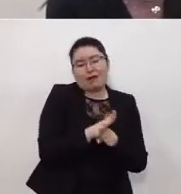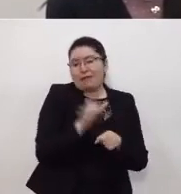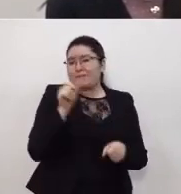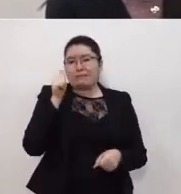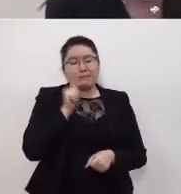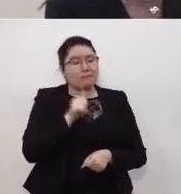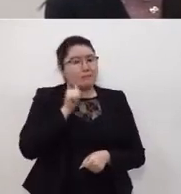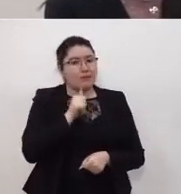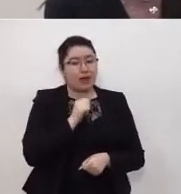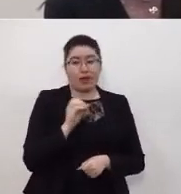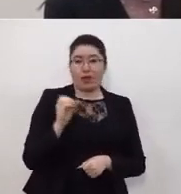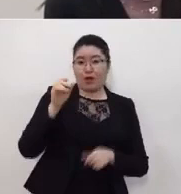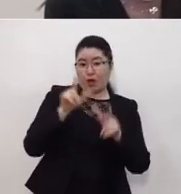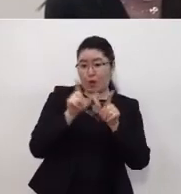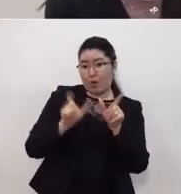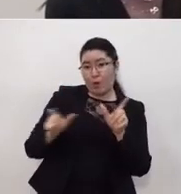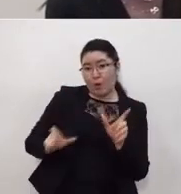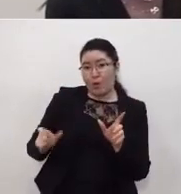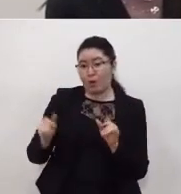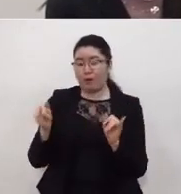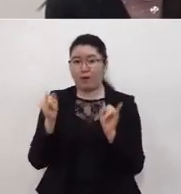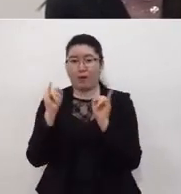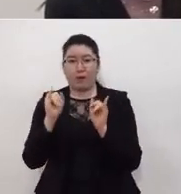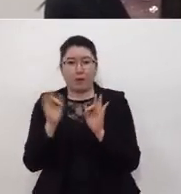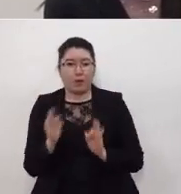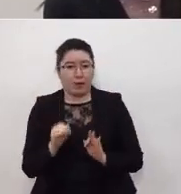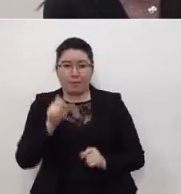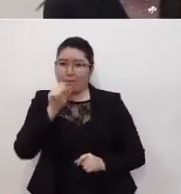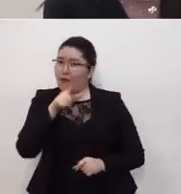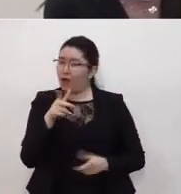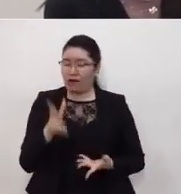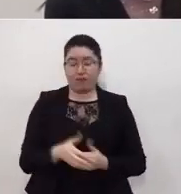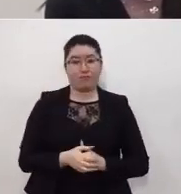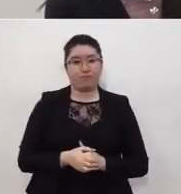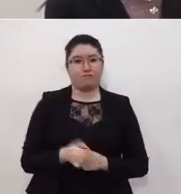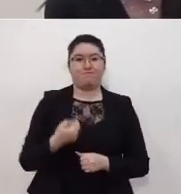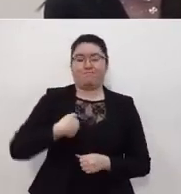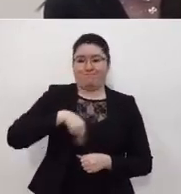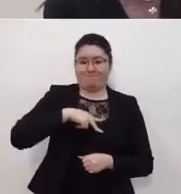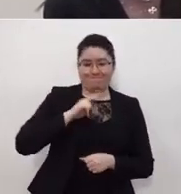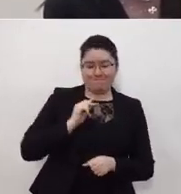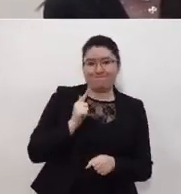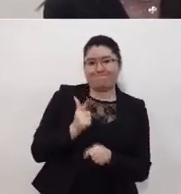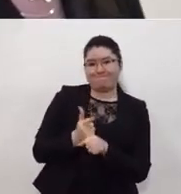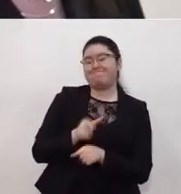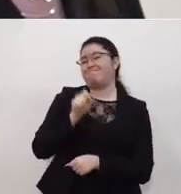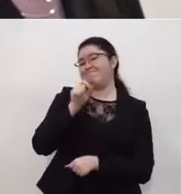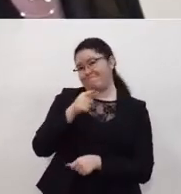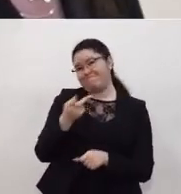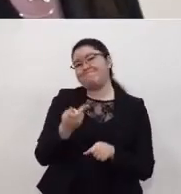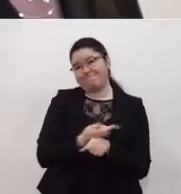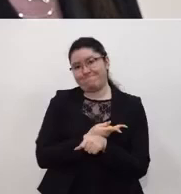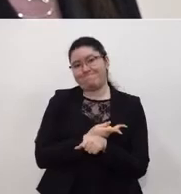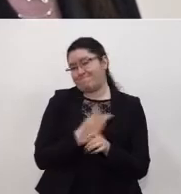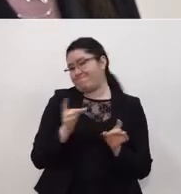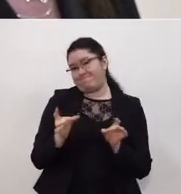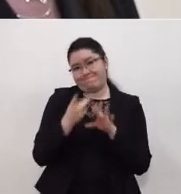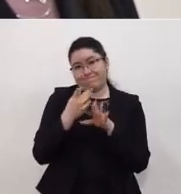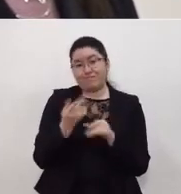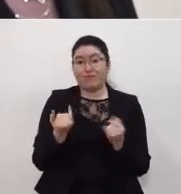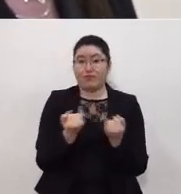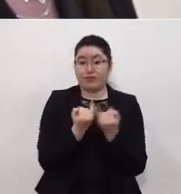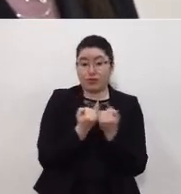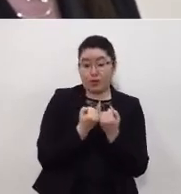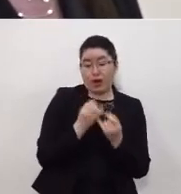otoño-invierno. Tal como lo previmos, ocurrió y a partir de la primera semana de octubre, la semana